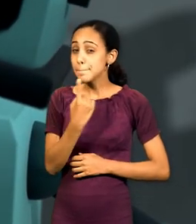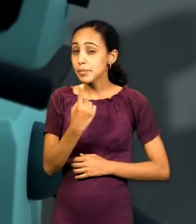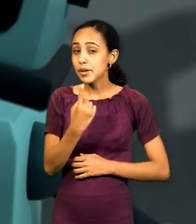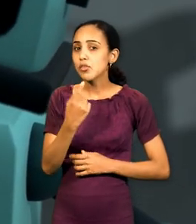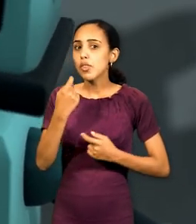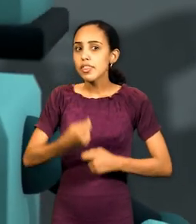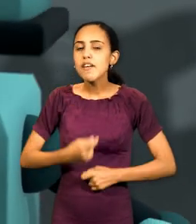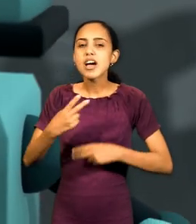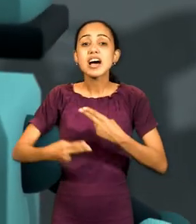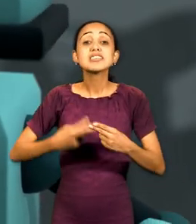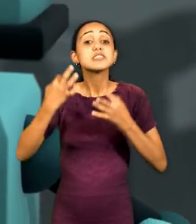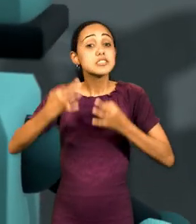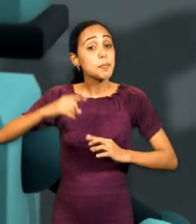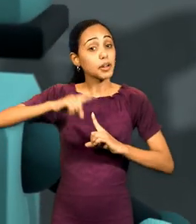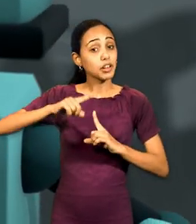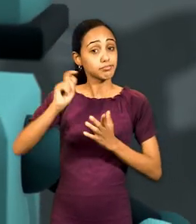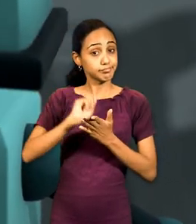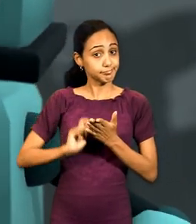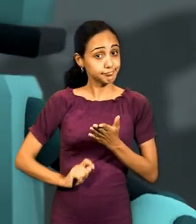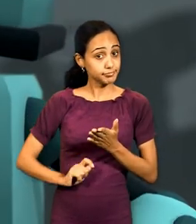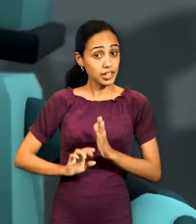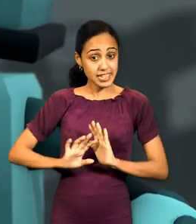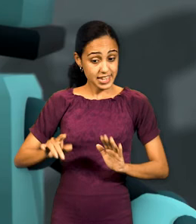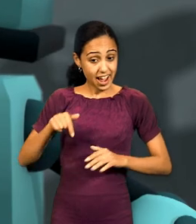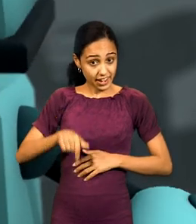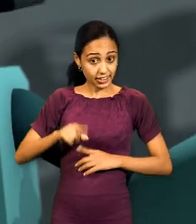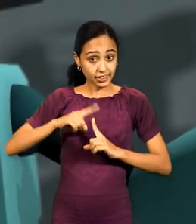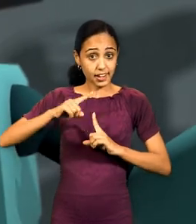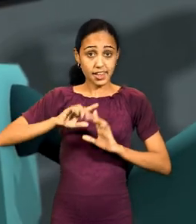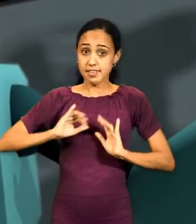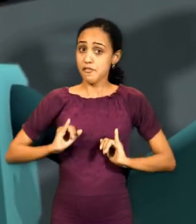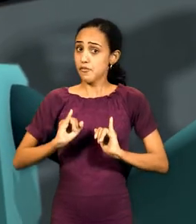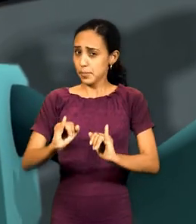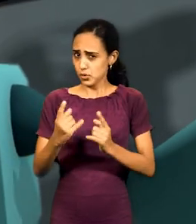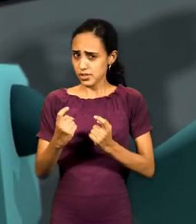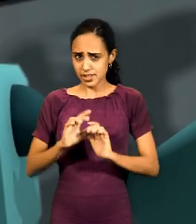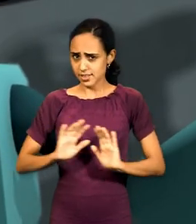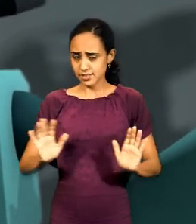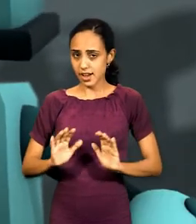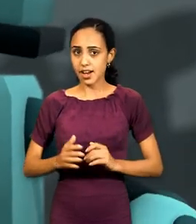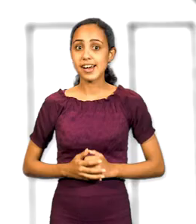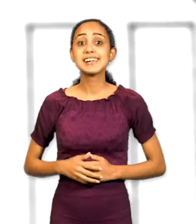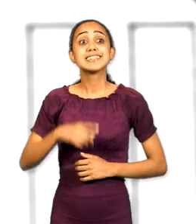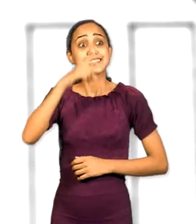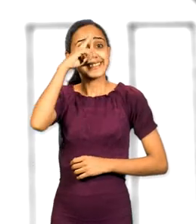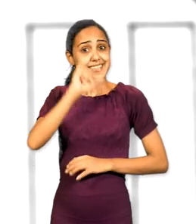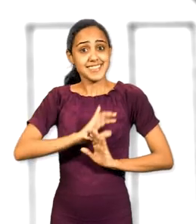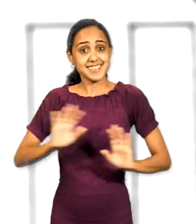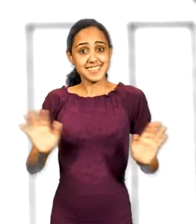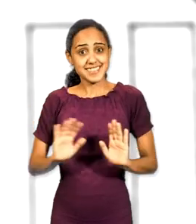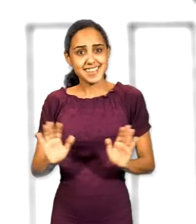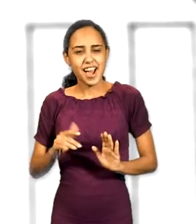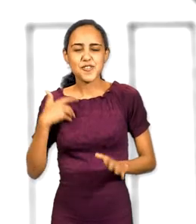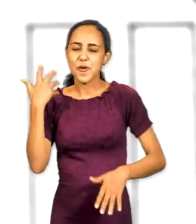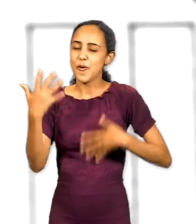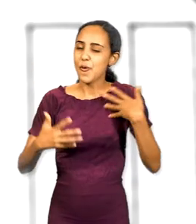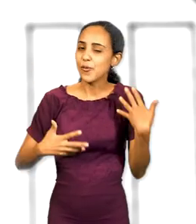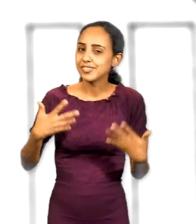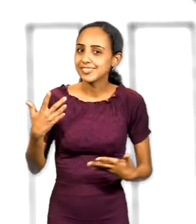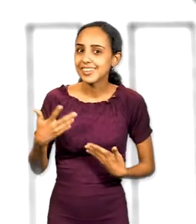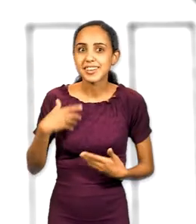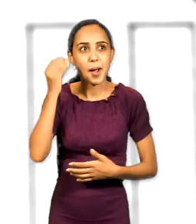Puedes comenzar por intentar hacer siempre bien tu tarea. Y para esta, ya tienes la información necesaria. ¡Claro! Y